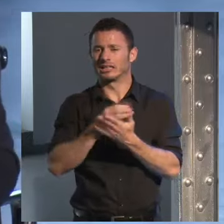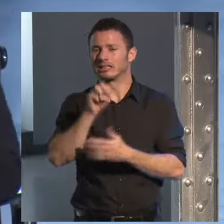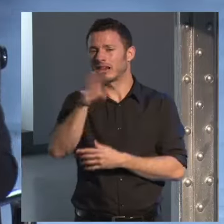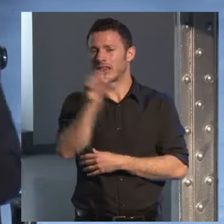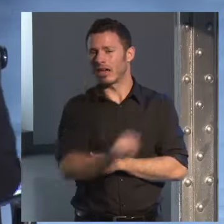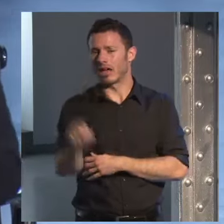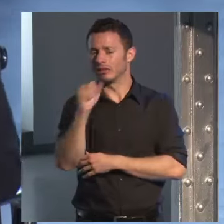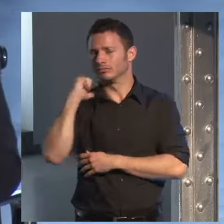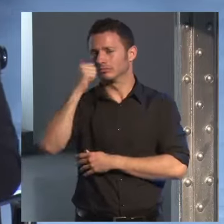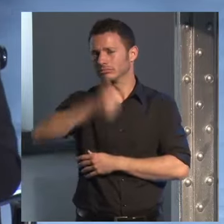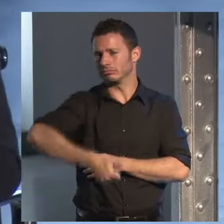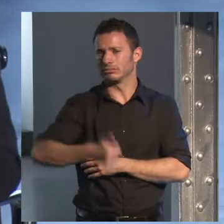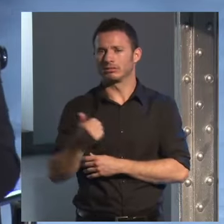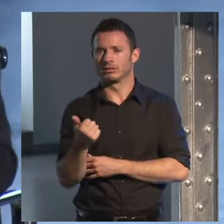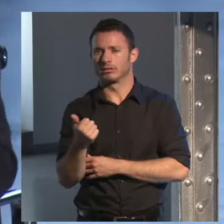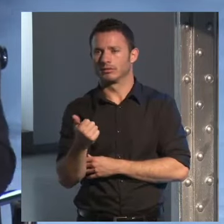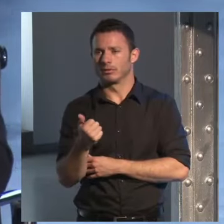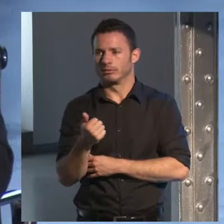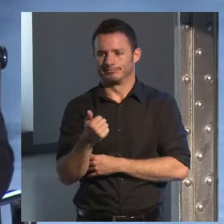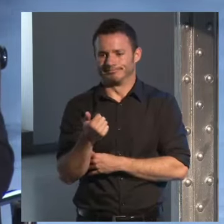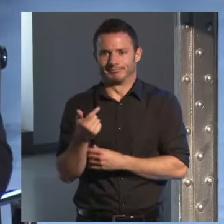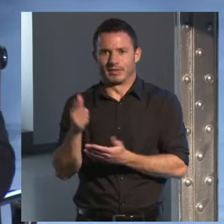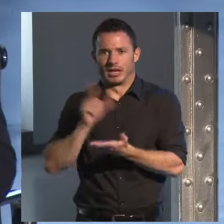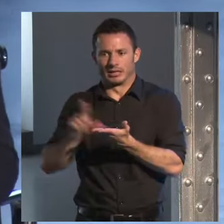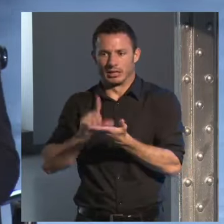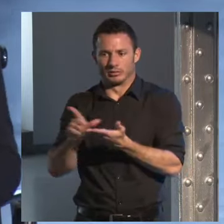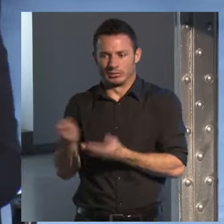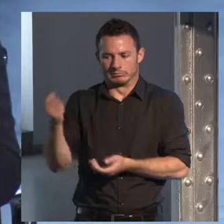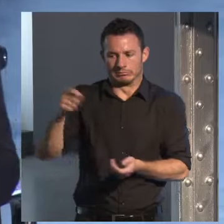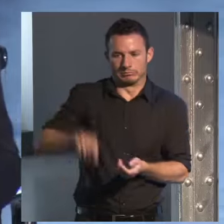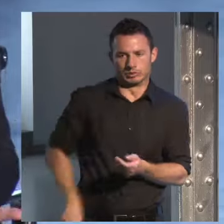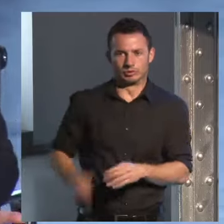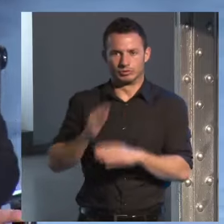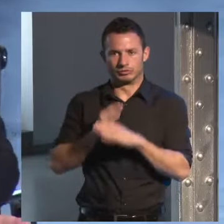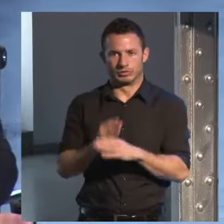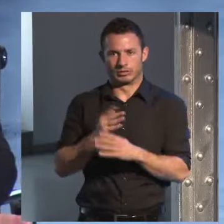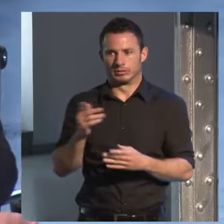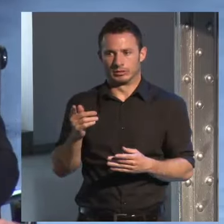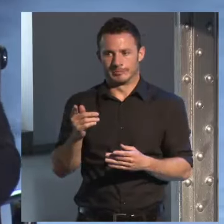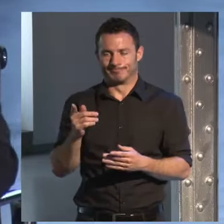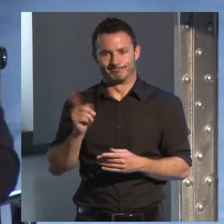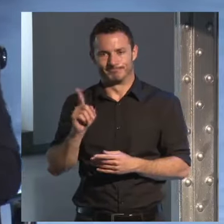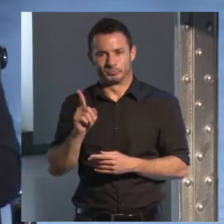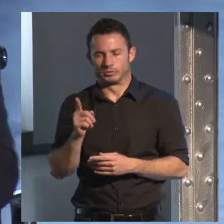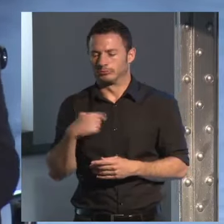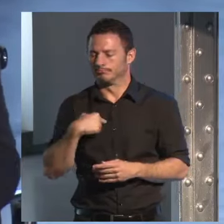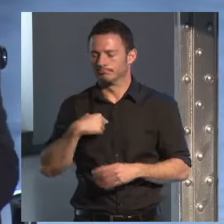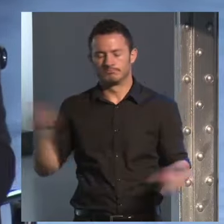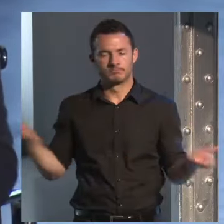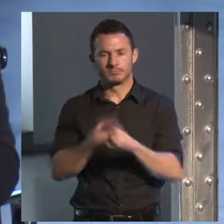en que aún no ganaba suficiente con la literatura pero que dije oye pues amor y por Dios y si fracasas